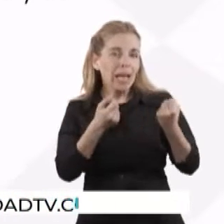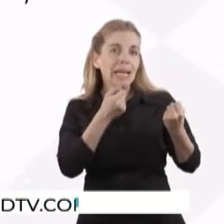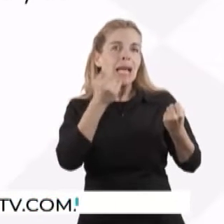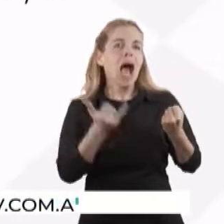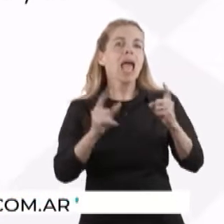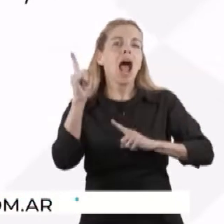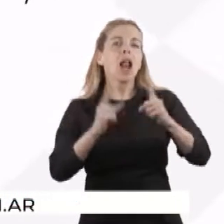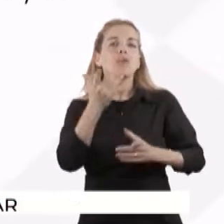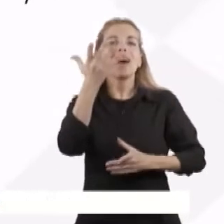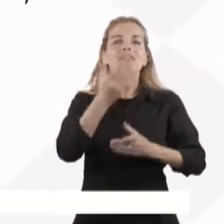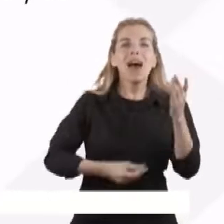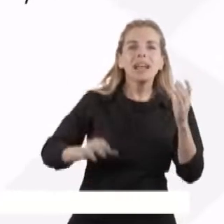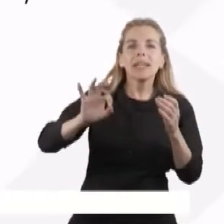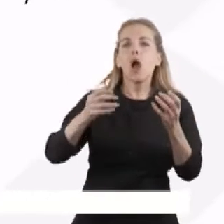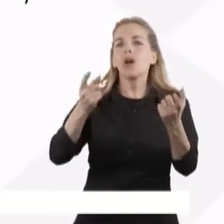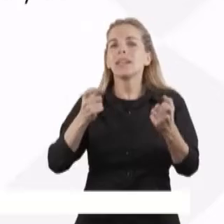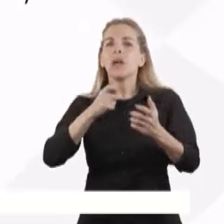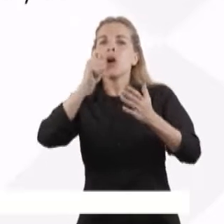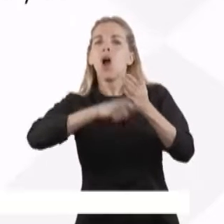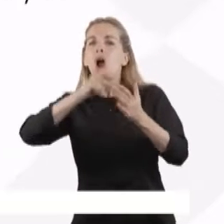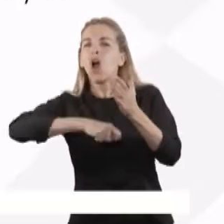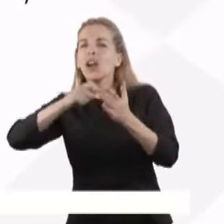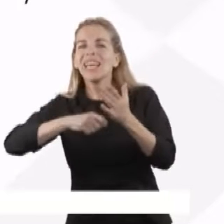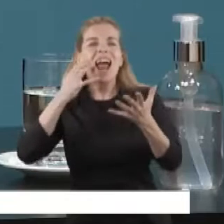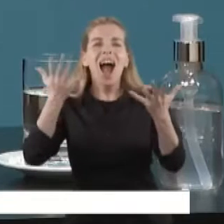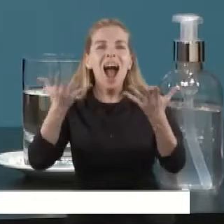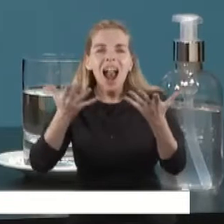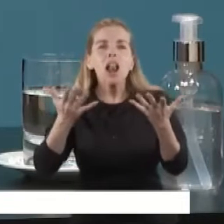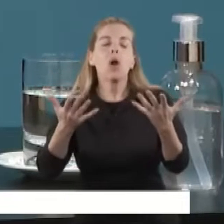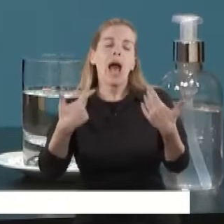o corregir errores en una etapa ulterior. Primero,